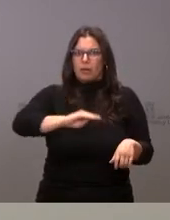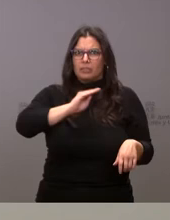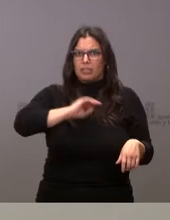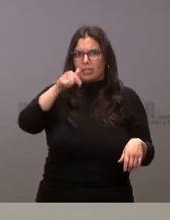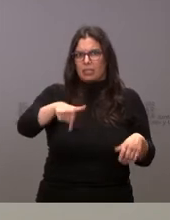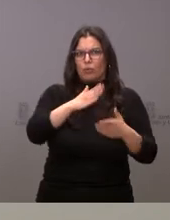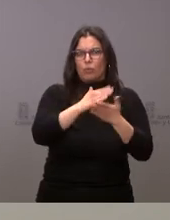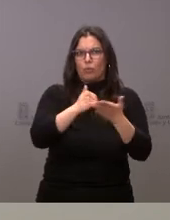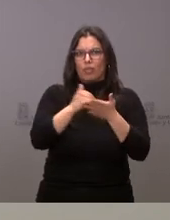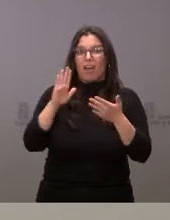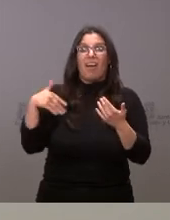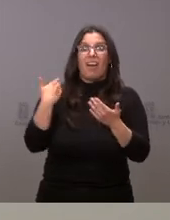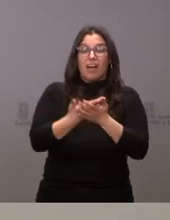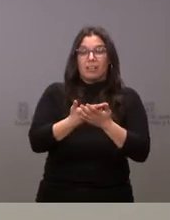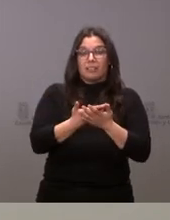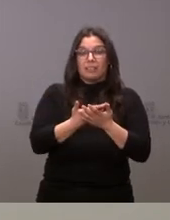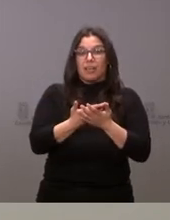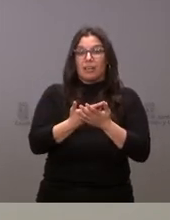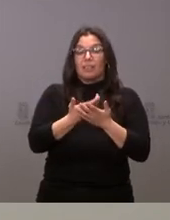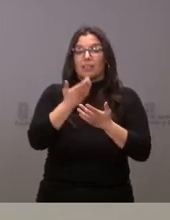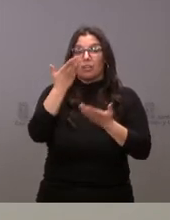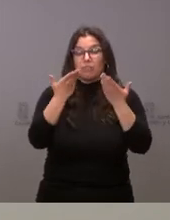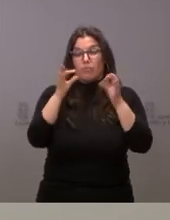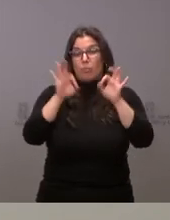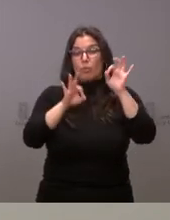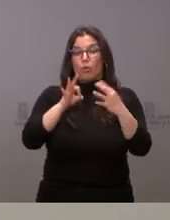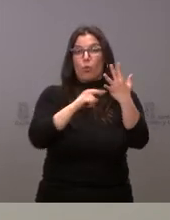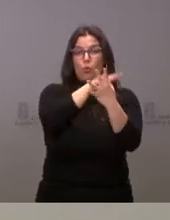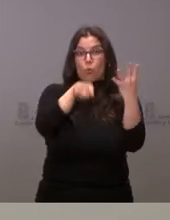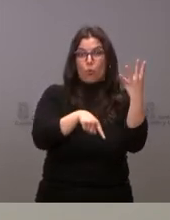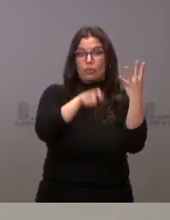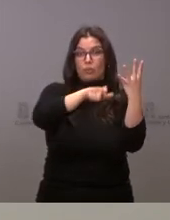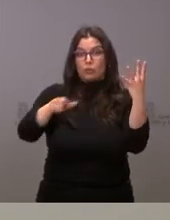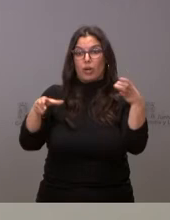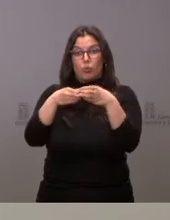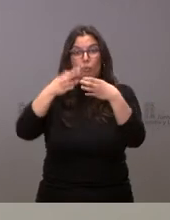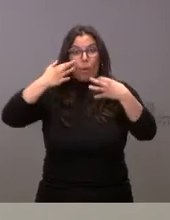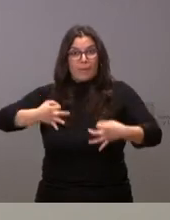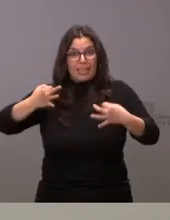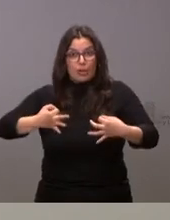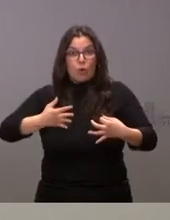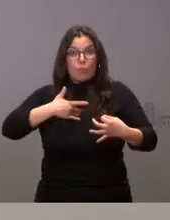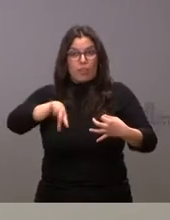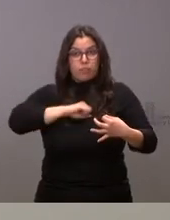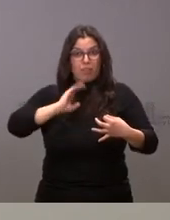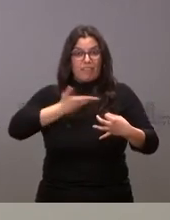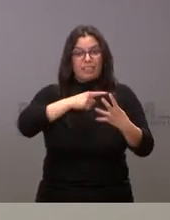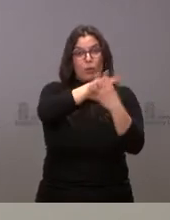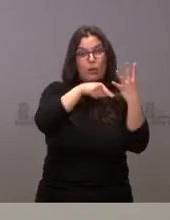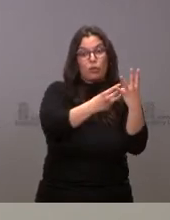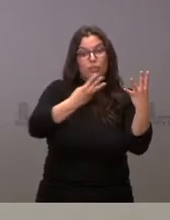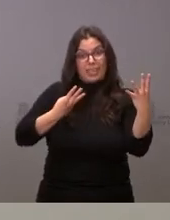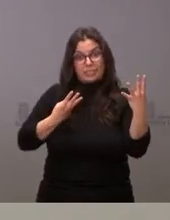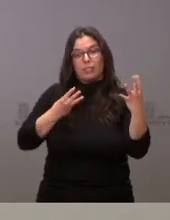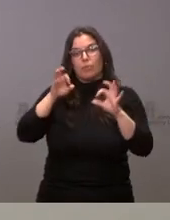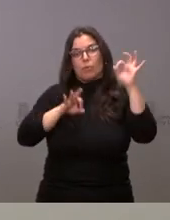comunidad hasta el punto que tres de cada cuatro personas pertenecientes a grupos de riesgo en Castilla y León han